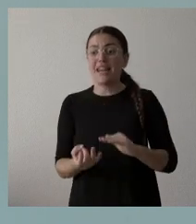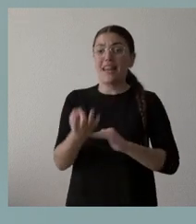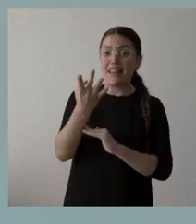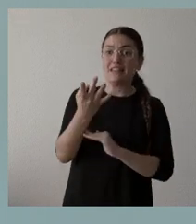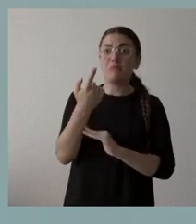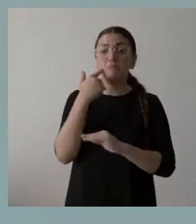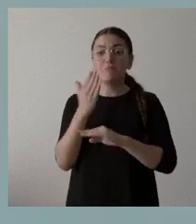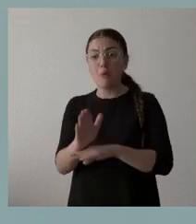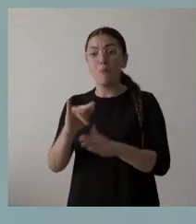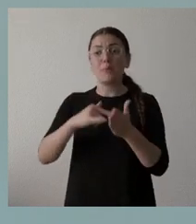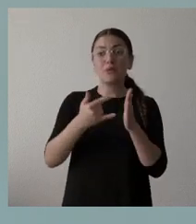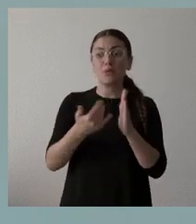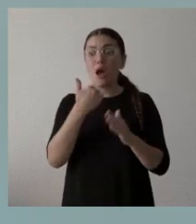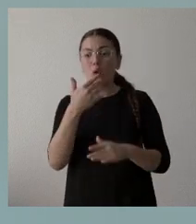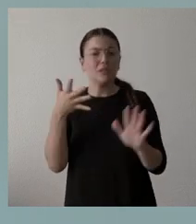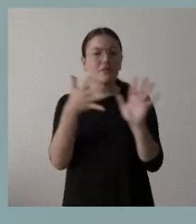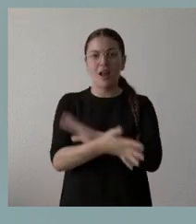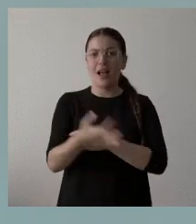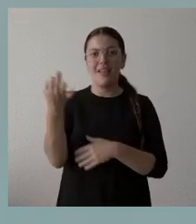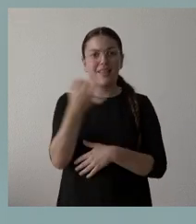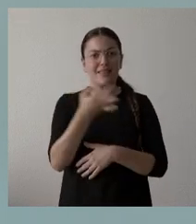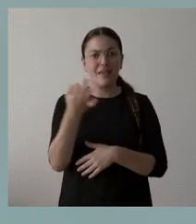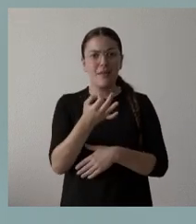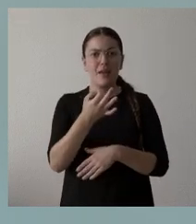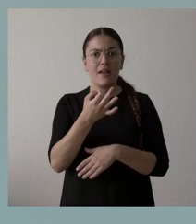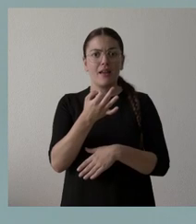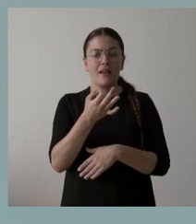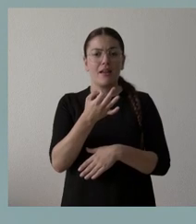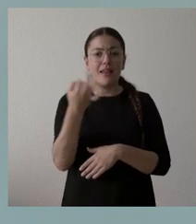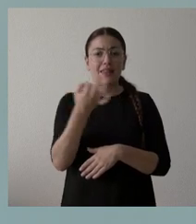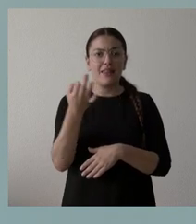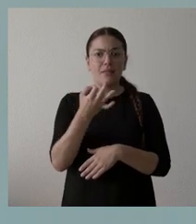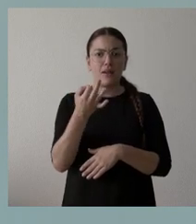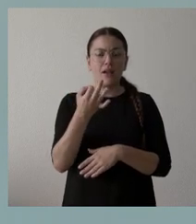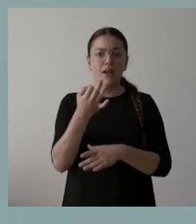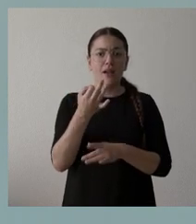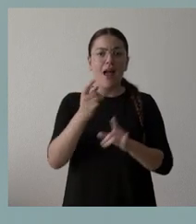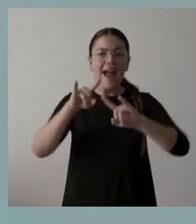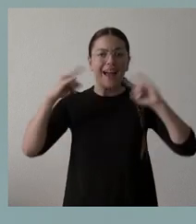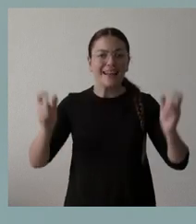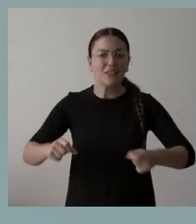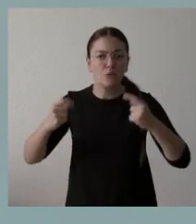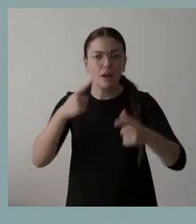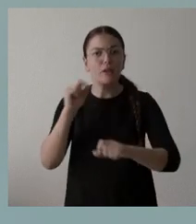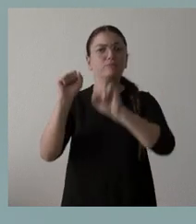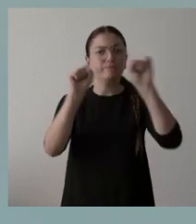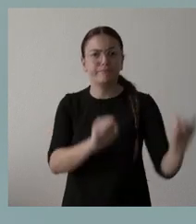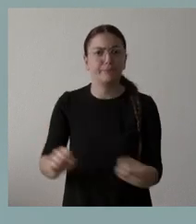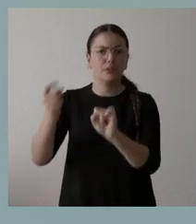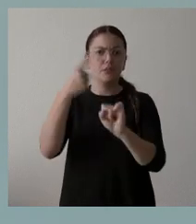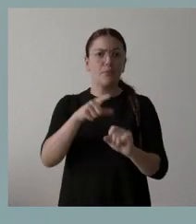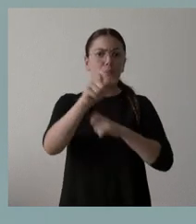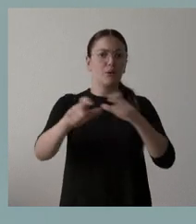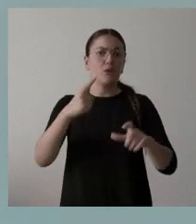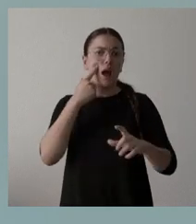tendría que ser absolutamente respetuoso y garante con la protección de la naturaleza y con la salud de las personas.